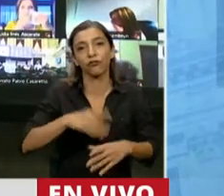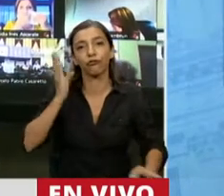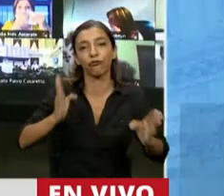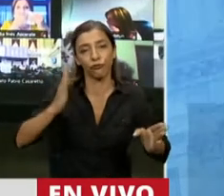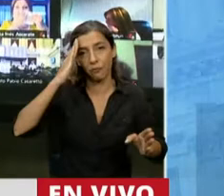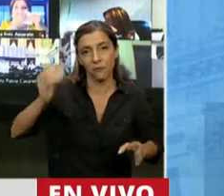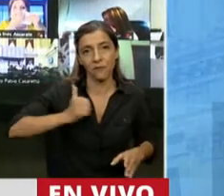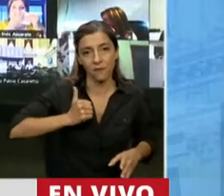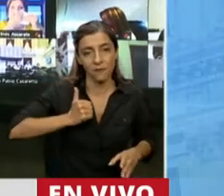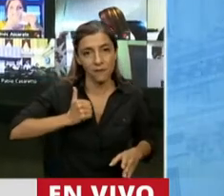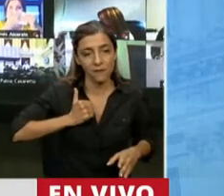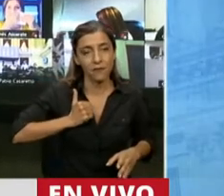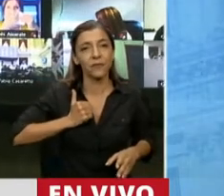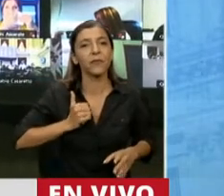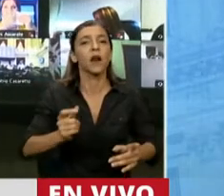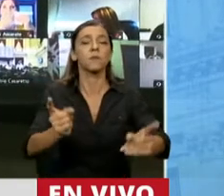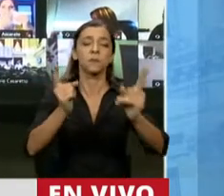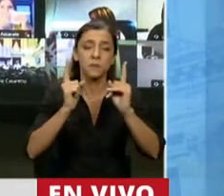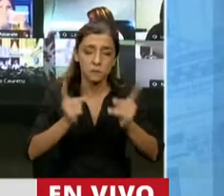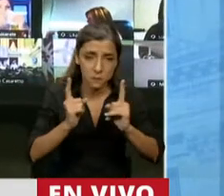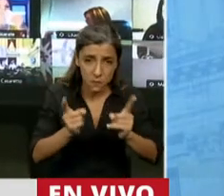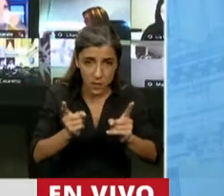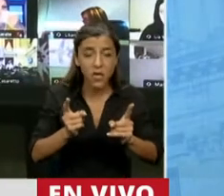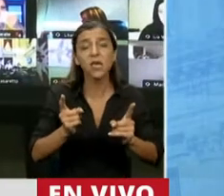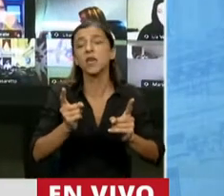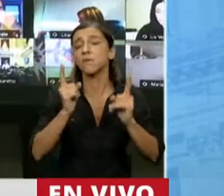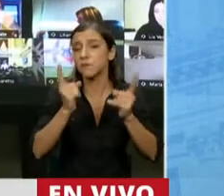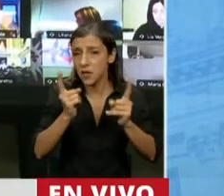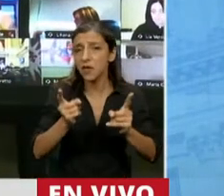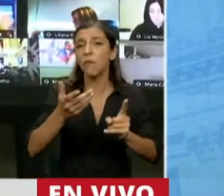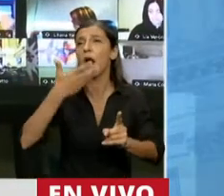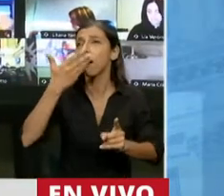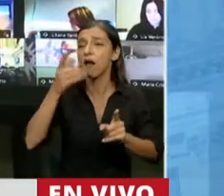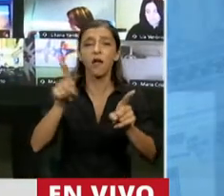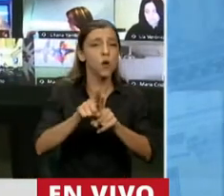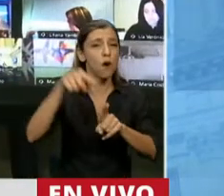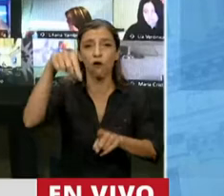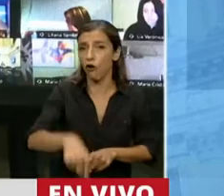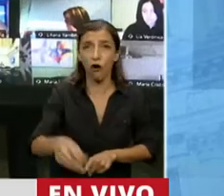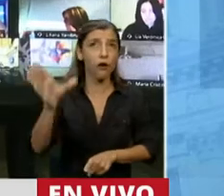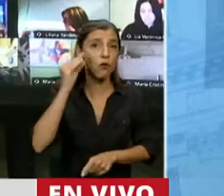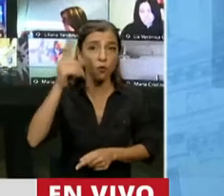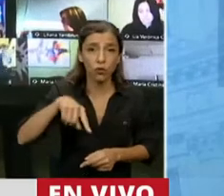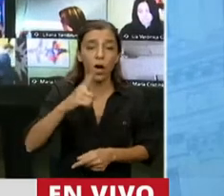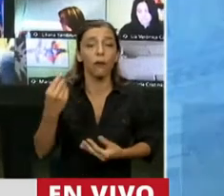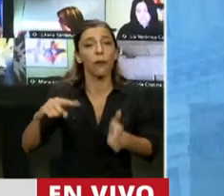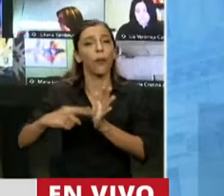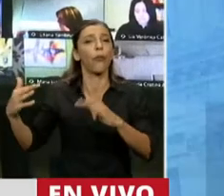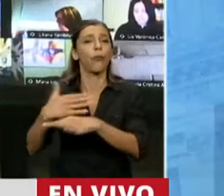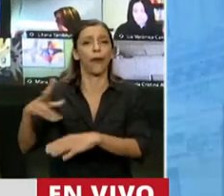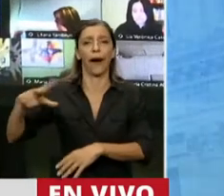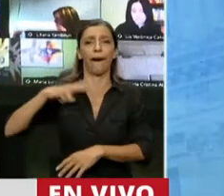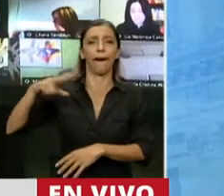dictadura con los mismos argumentos que escuchamos en este recinto que como Buenos Aires es rica,